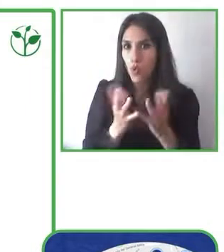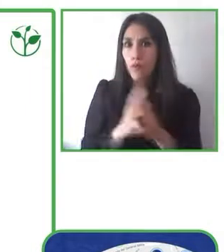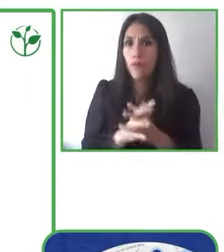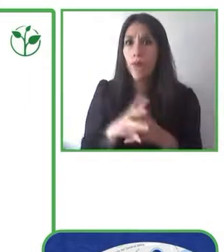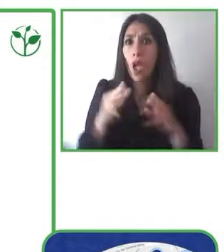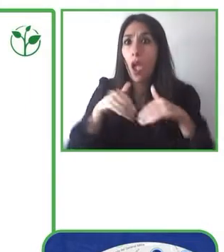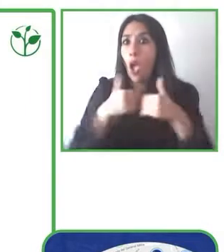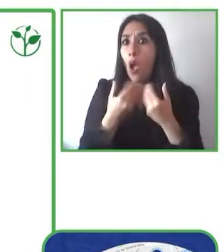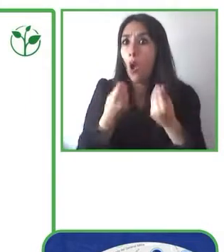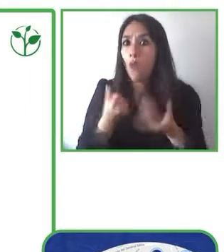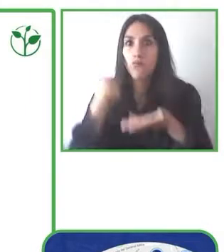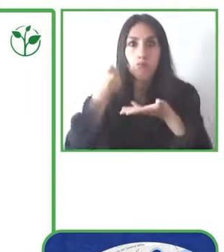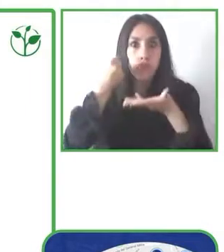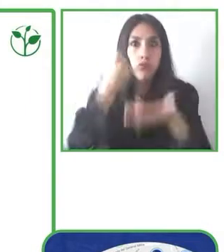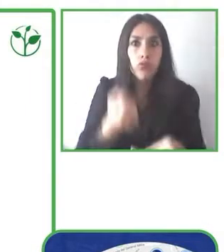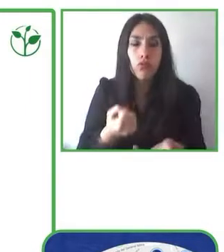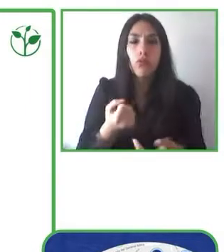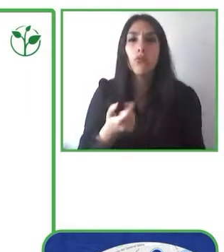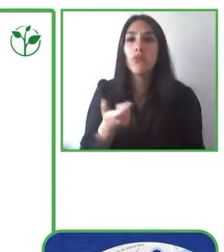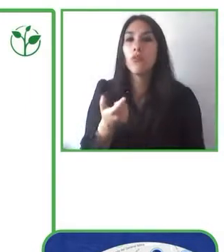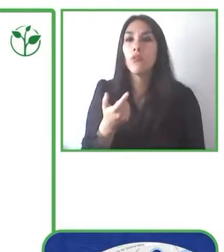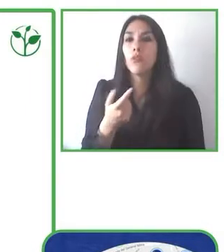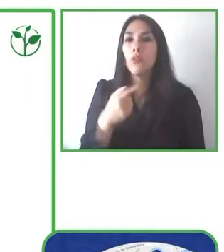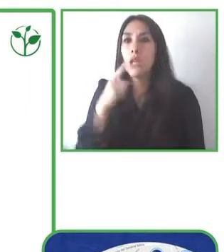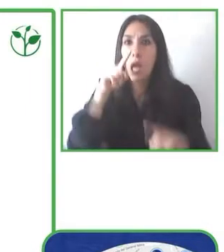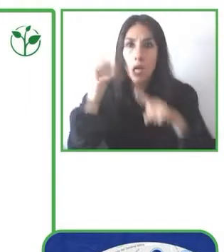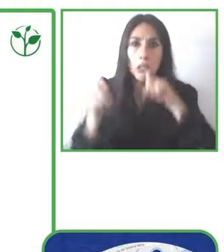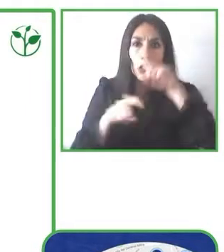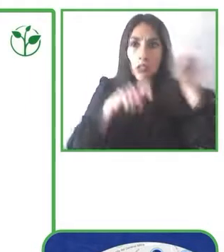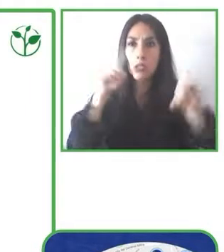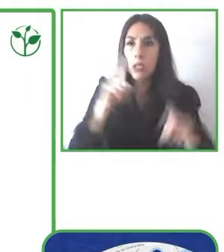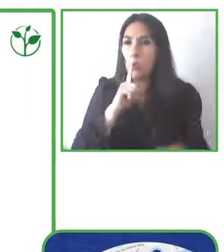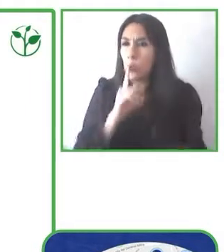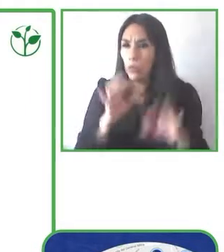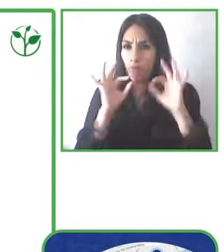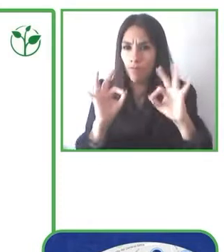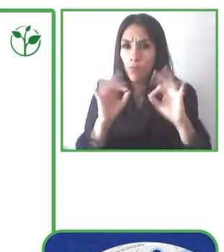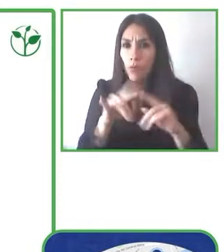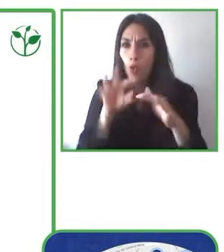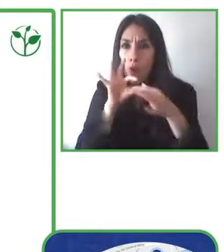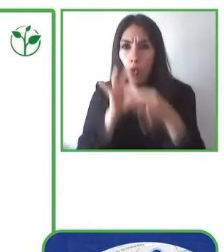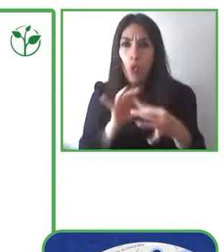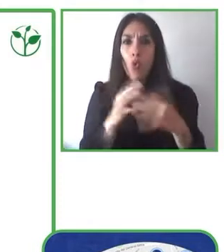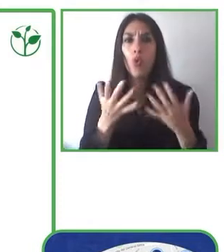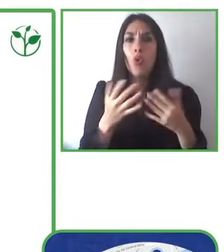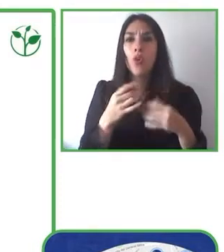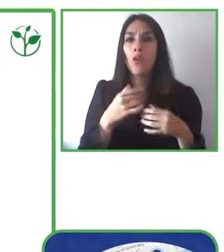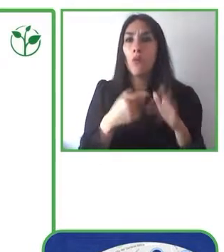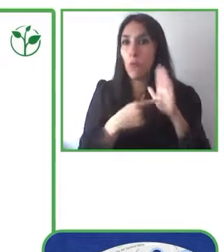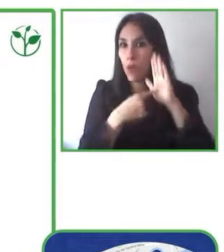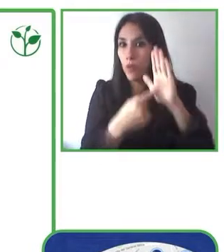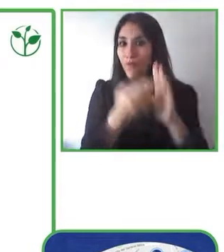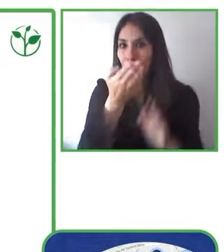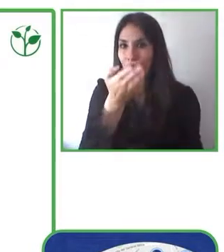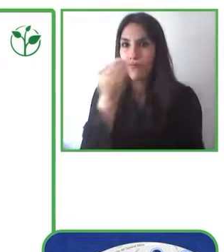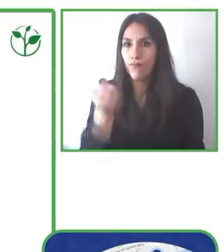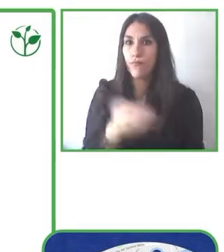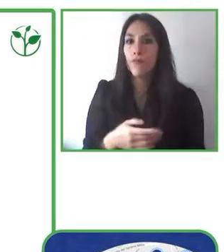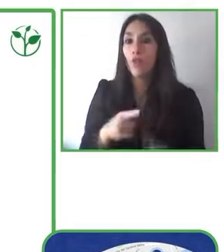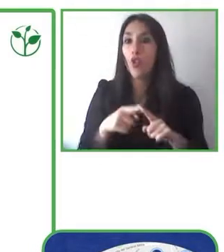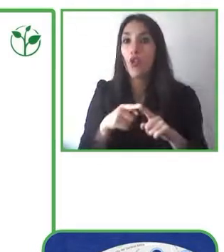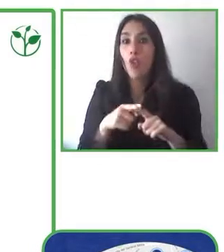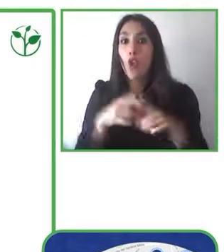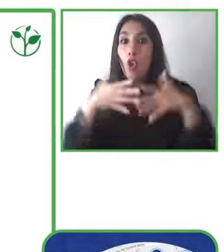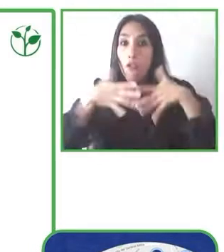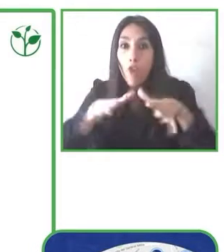la consultoría específica de esta problemática que es una forma también de concienciar a los ayuntamientos y a todos los